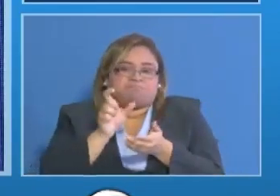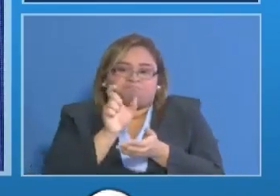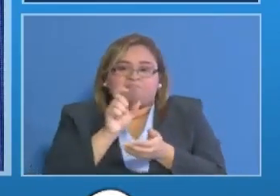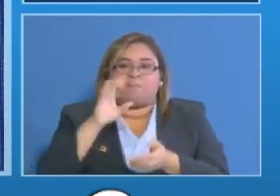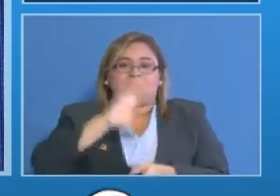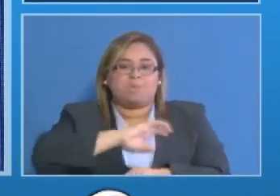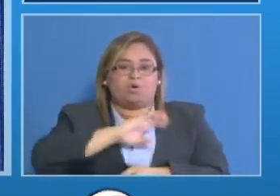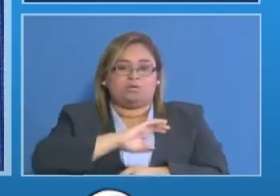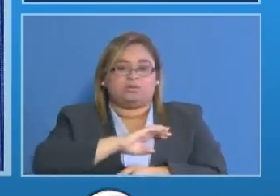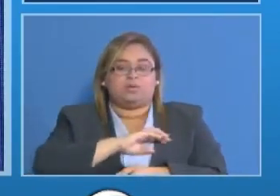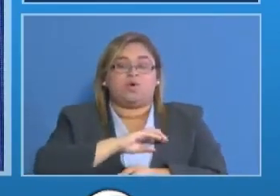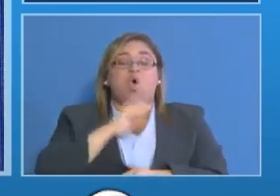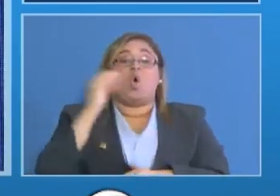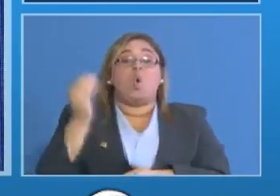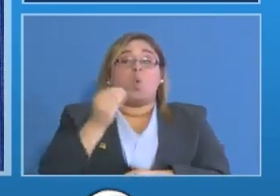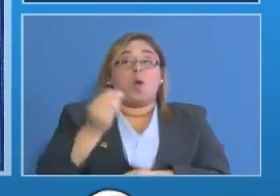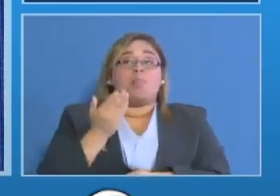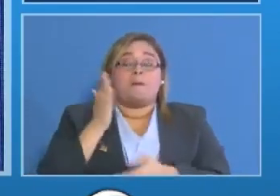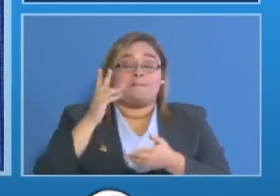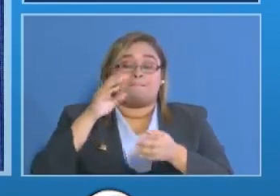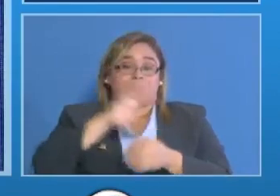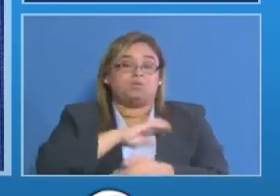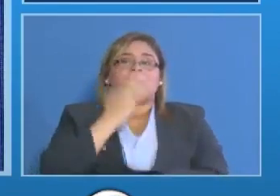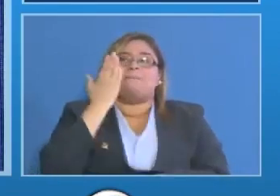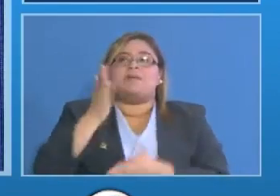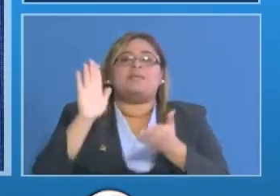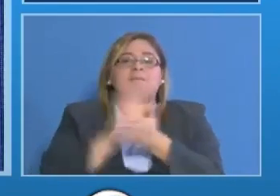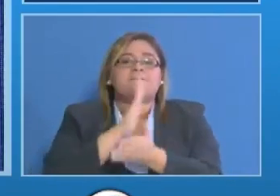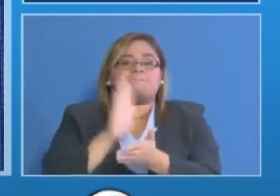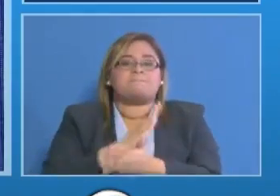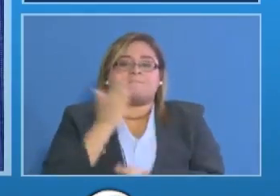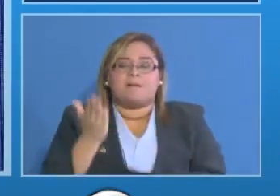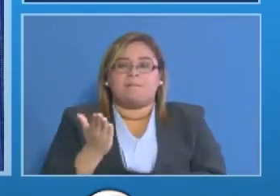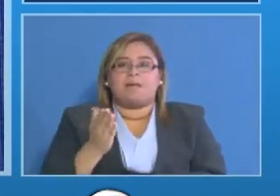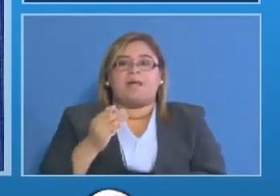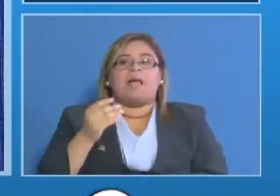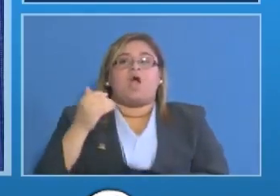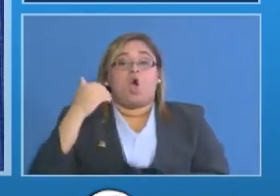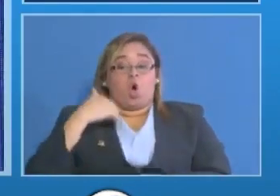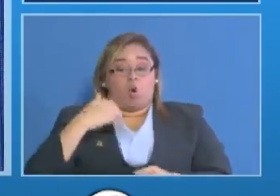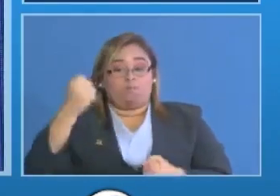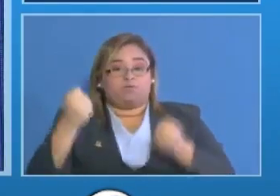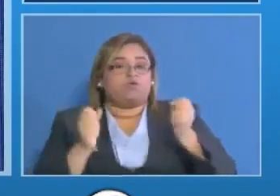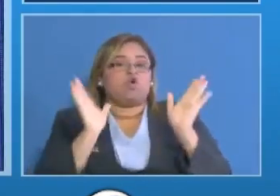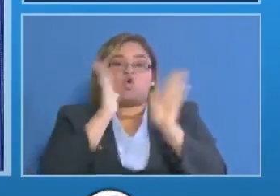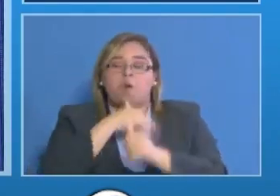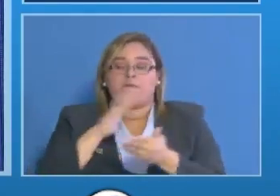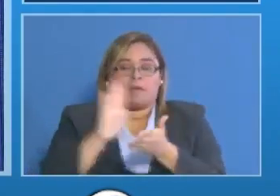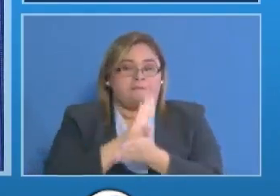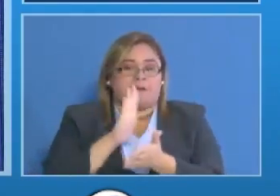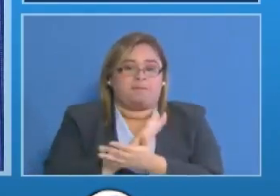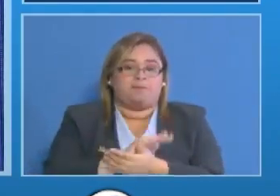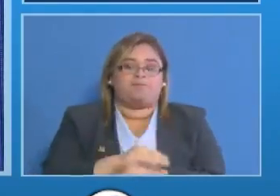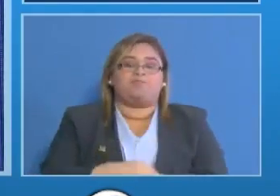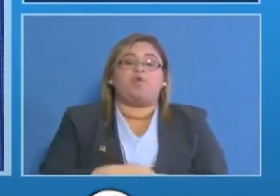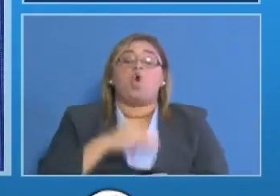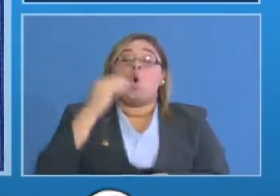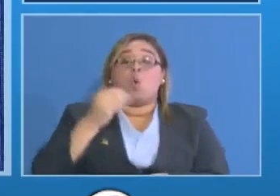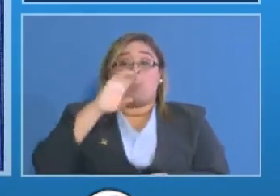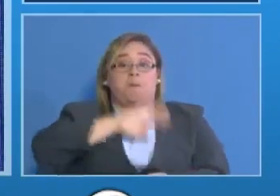solicitarle los respectivos salvoconductos no contaban con dicha documentación cuando se procedió a